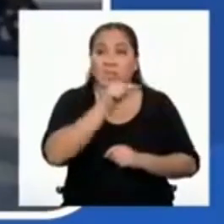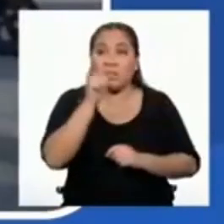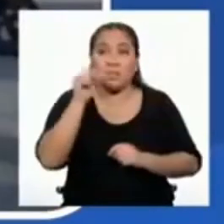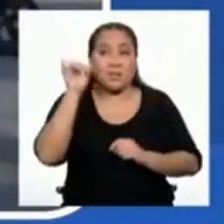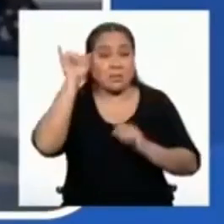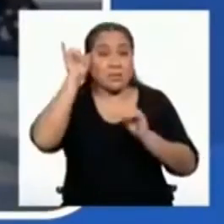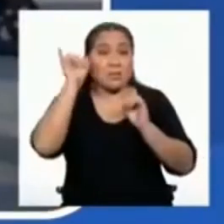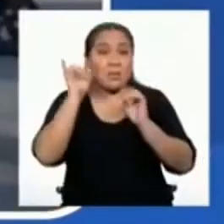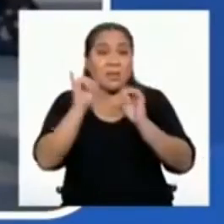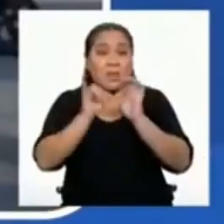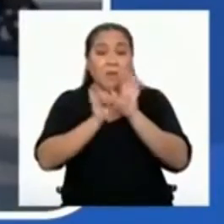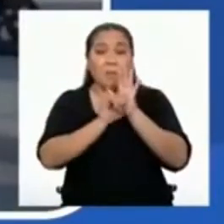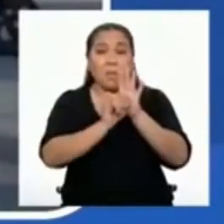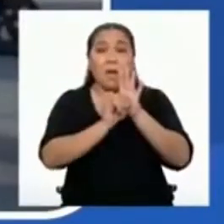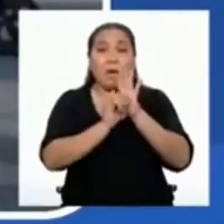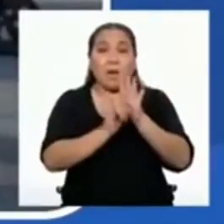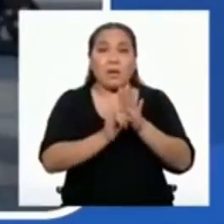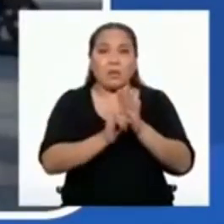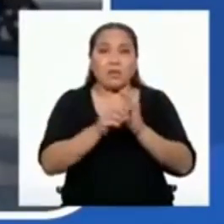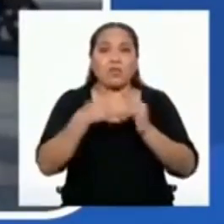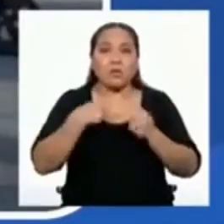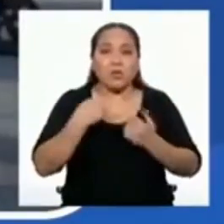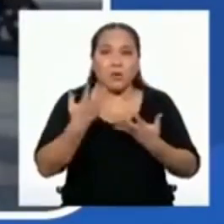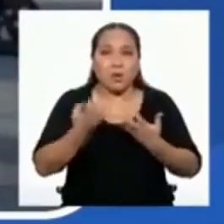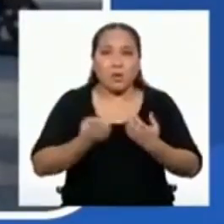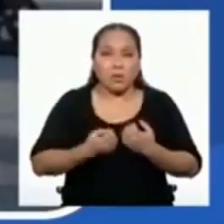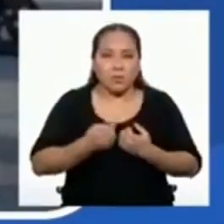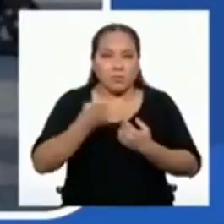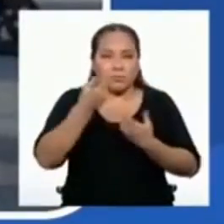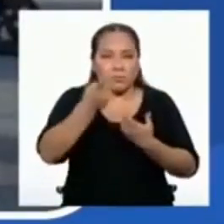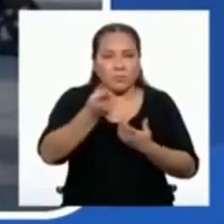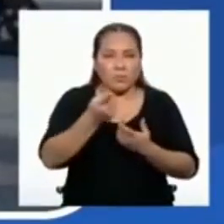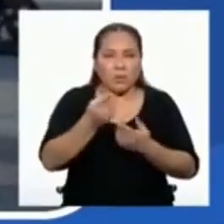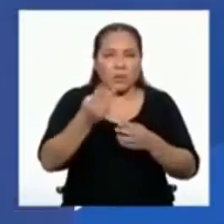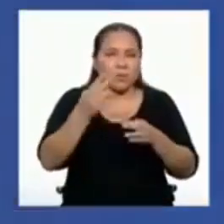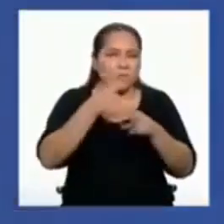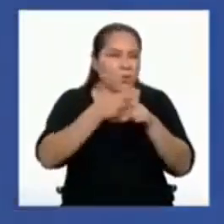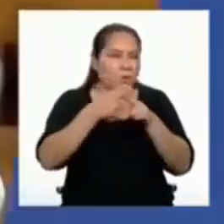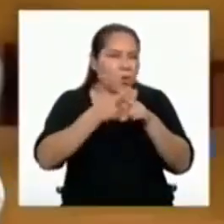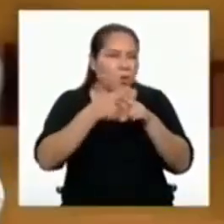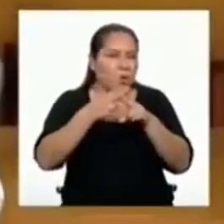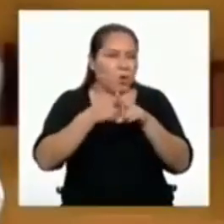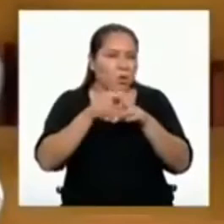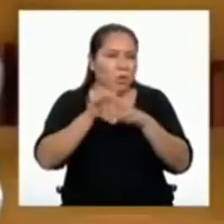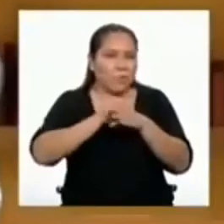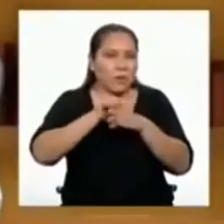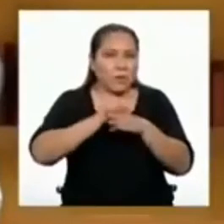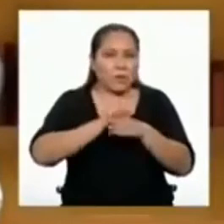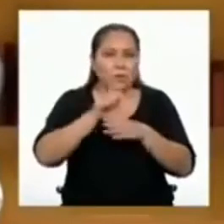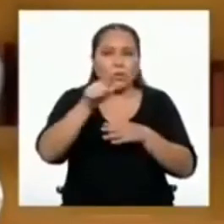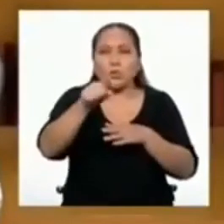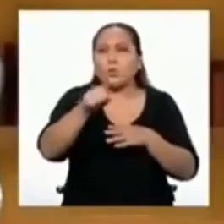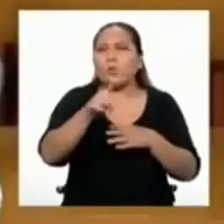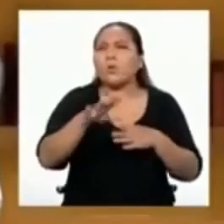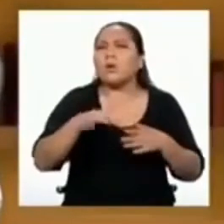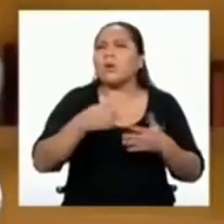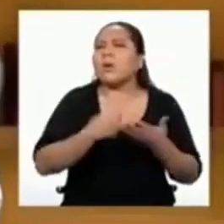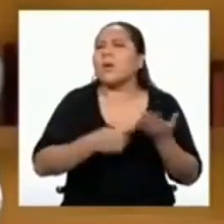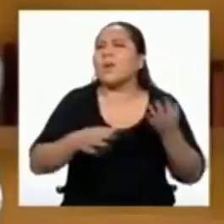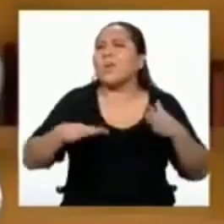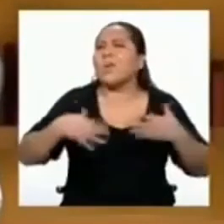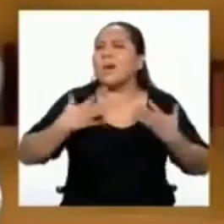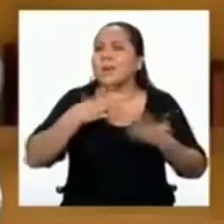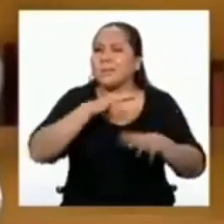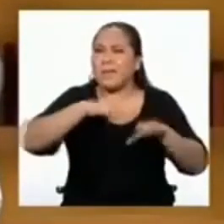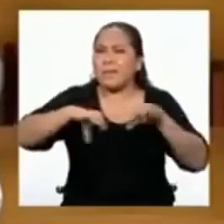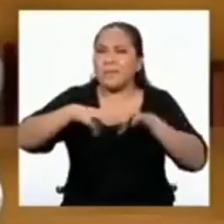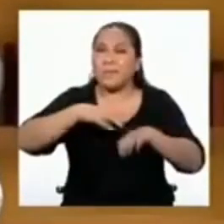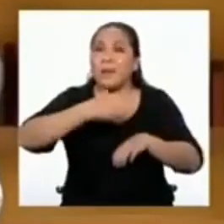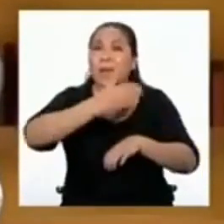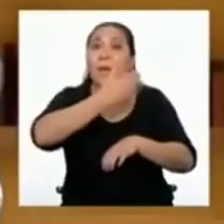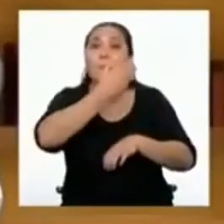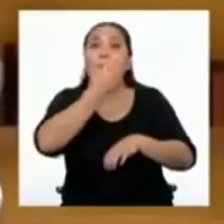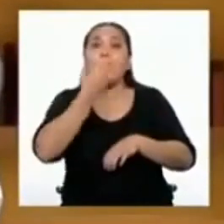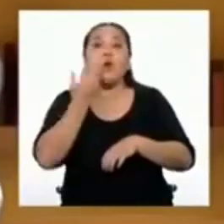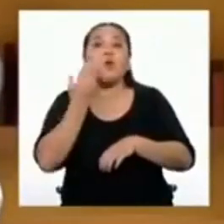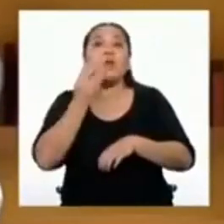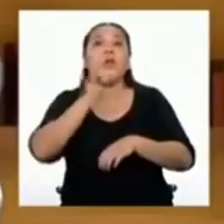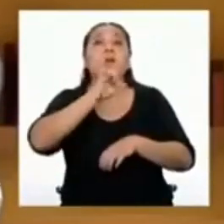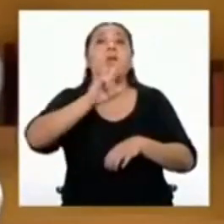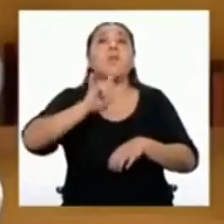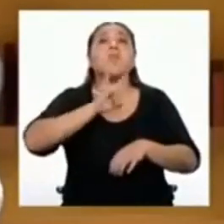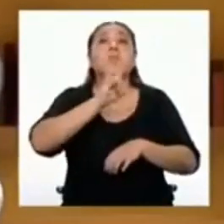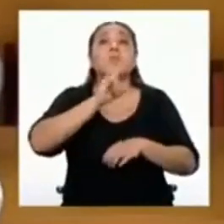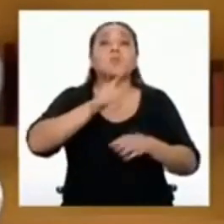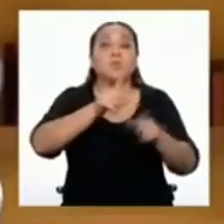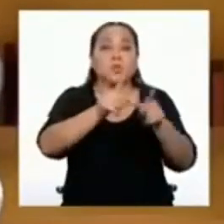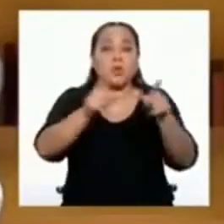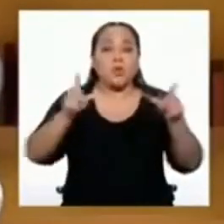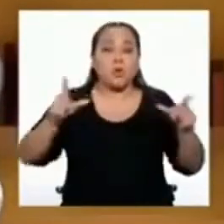imágenes en mente, me gustaría proponerles hacer un breve ejercicio. ¿Qué podrías hacer para contribuir en la mejora del uso de los espacios